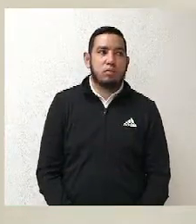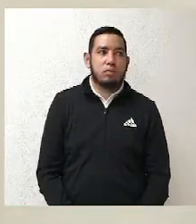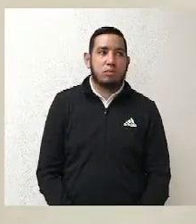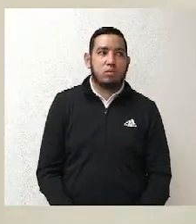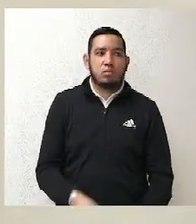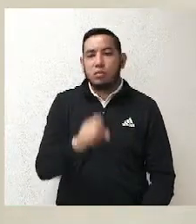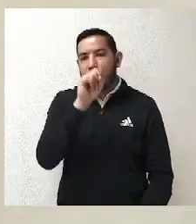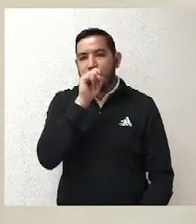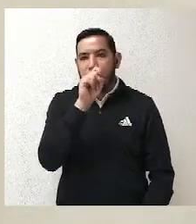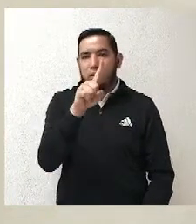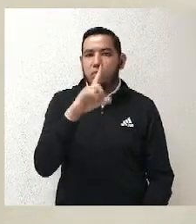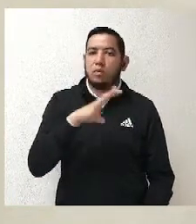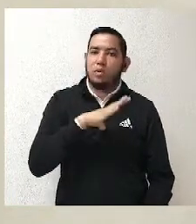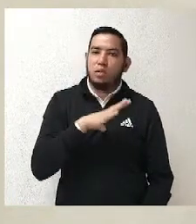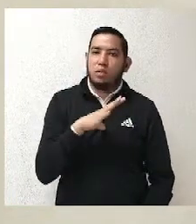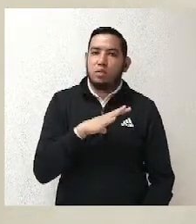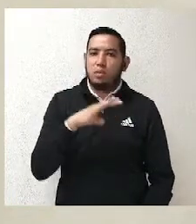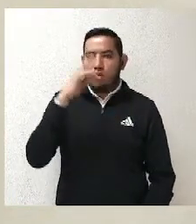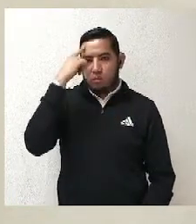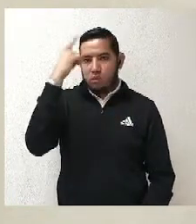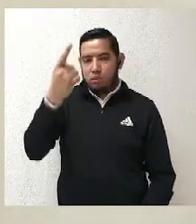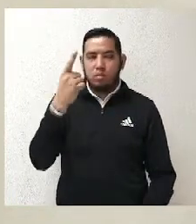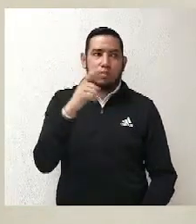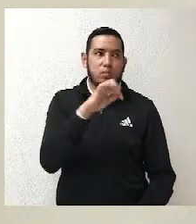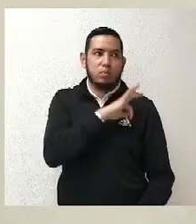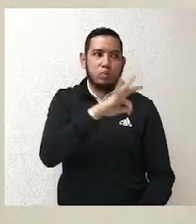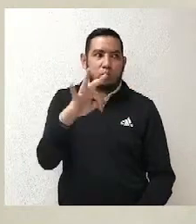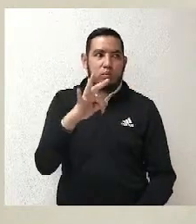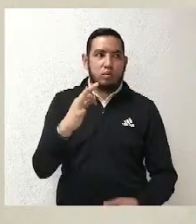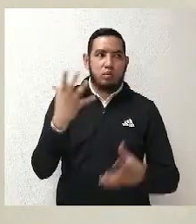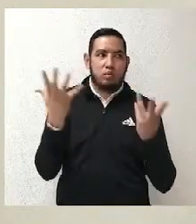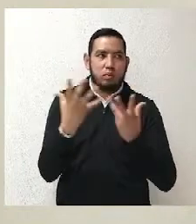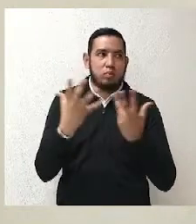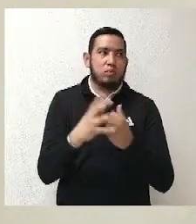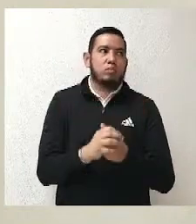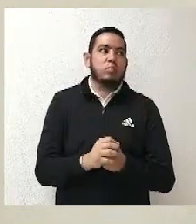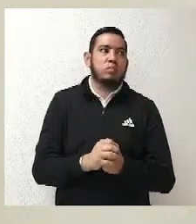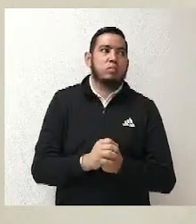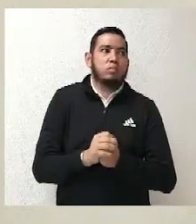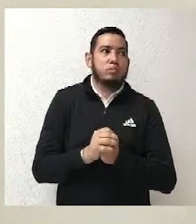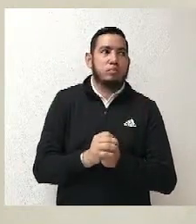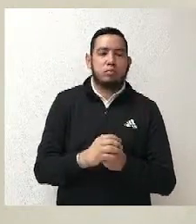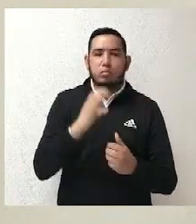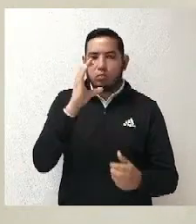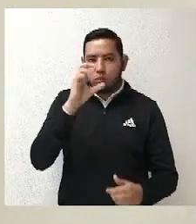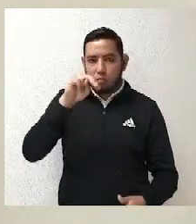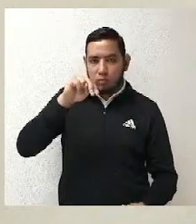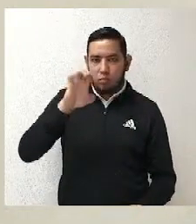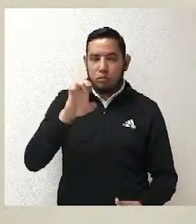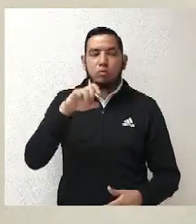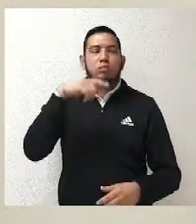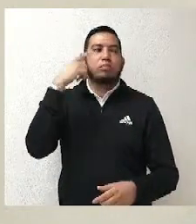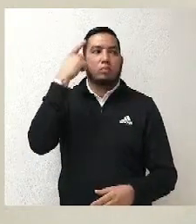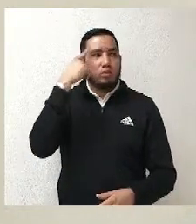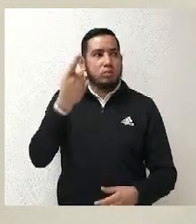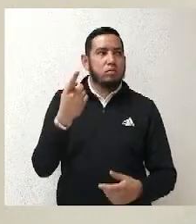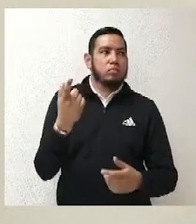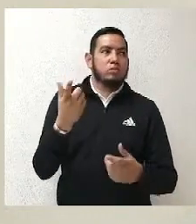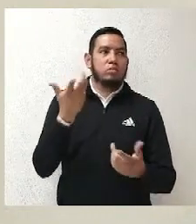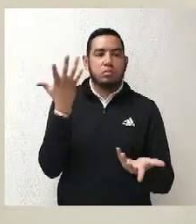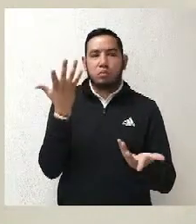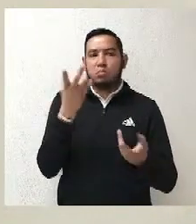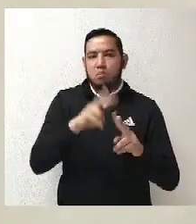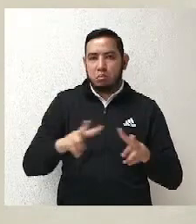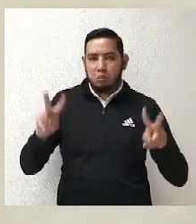También hace agravios en cuanto al principio de paridad, la Comisión Nacional de Elecciones hizo la valoración correspondiente al perfil sin que su idoneidad se haya